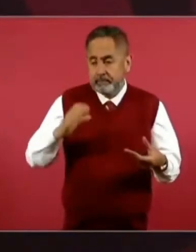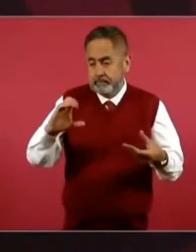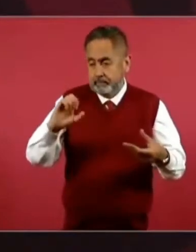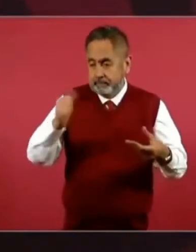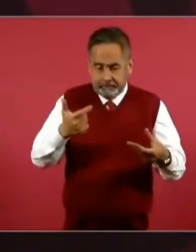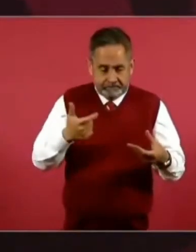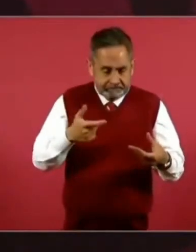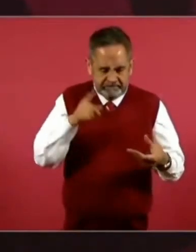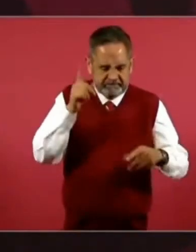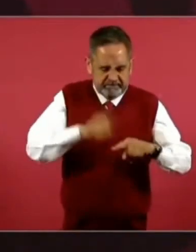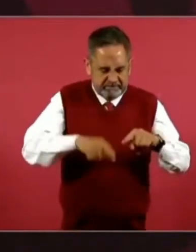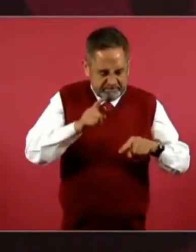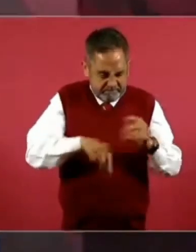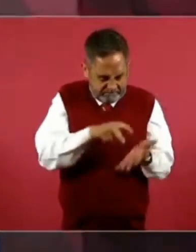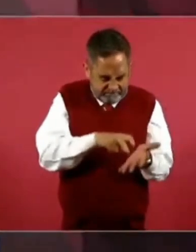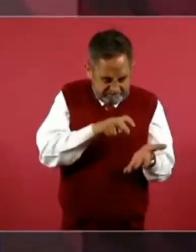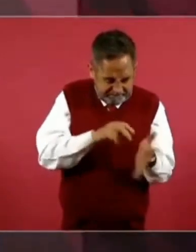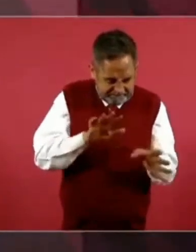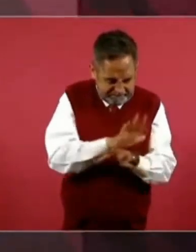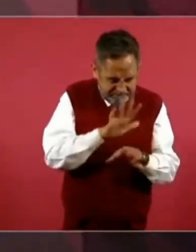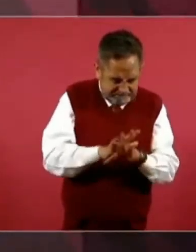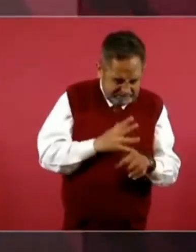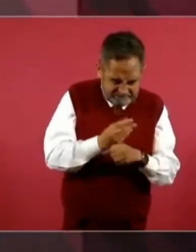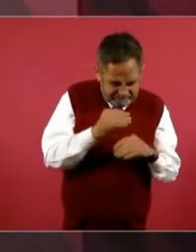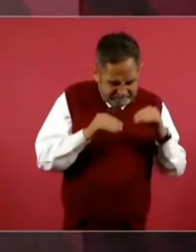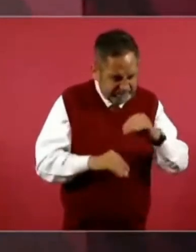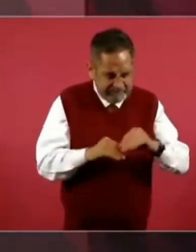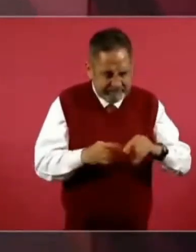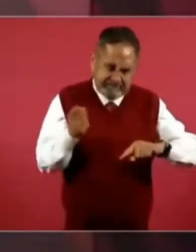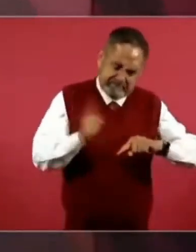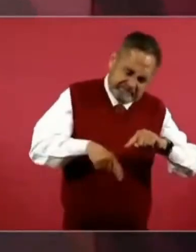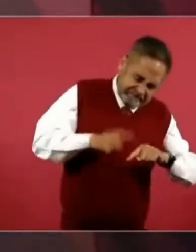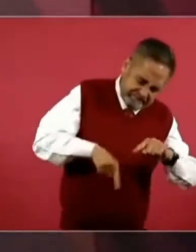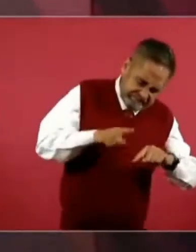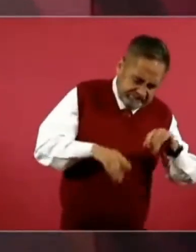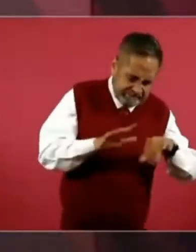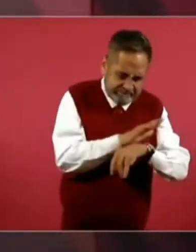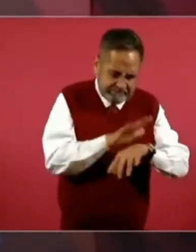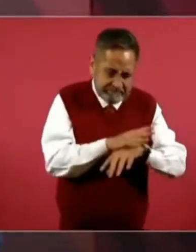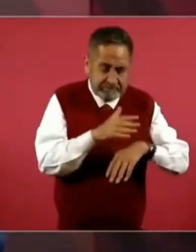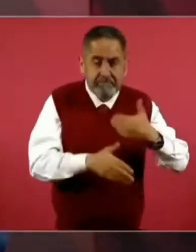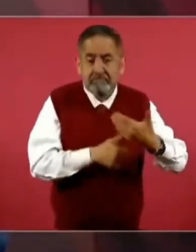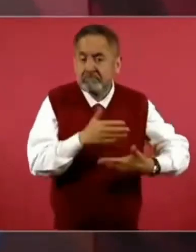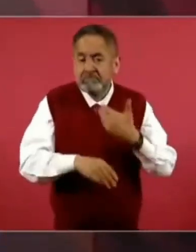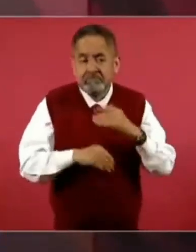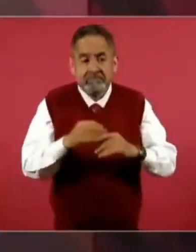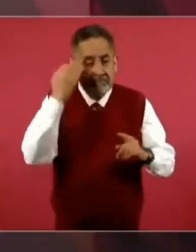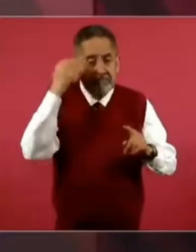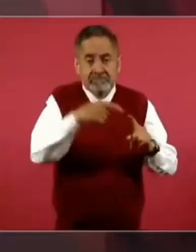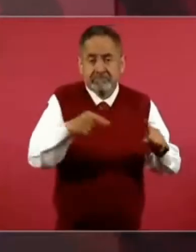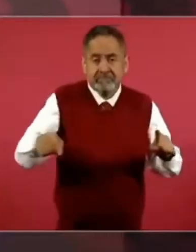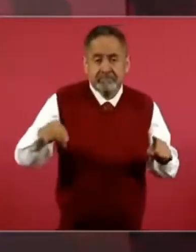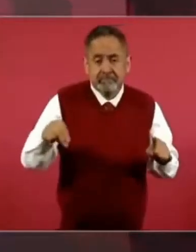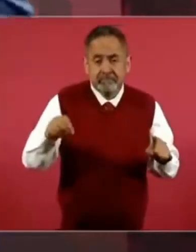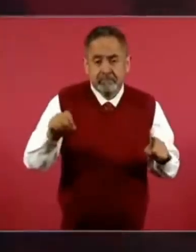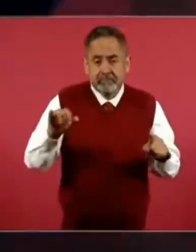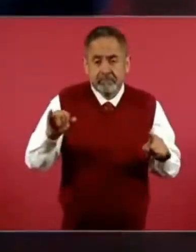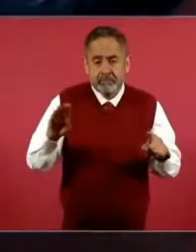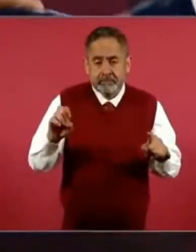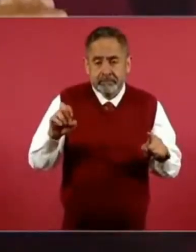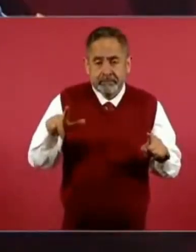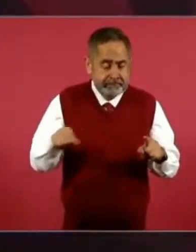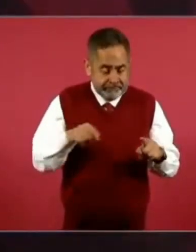en el periodo neoliberal y la regresan